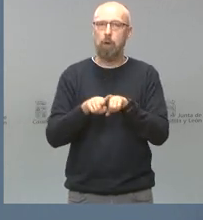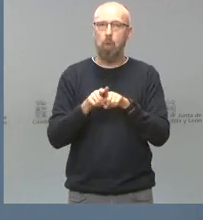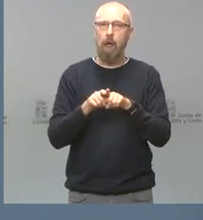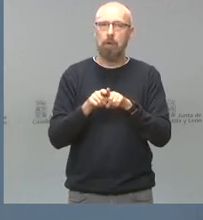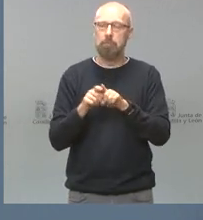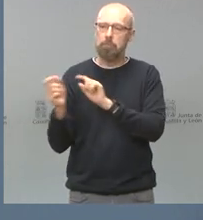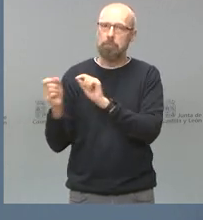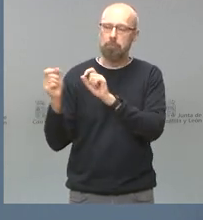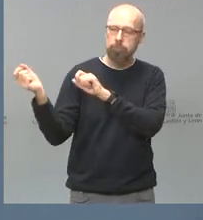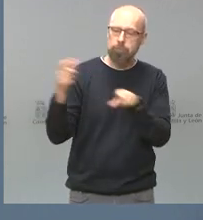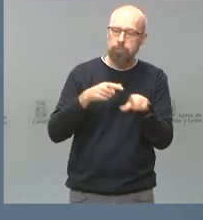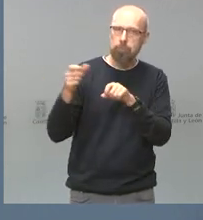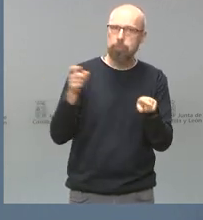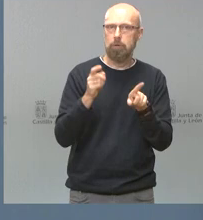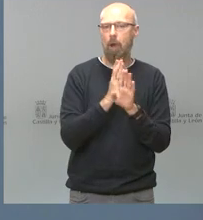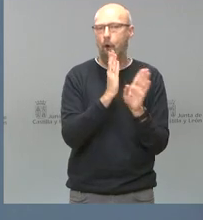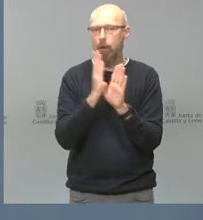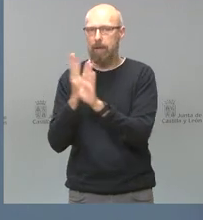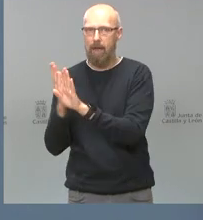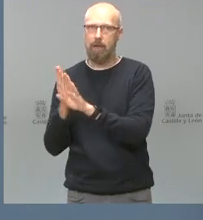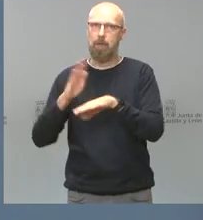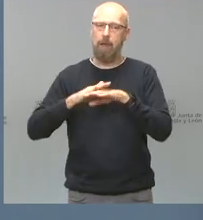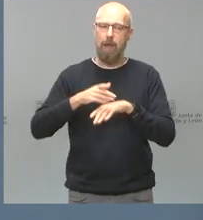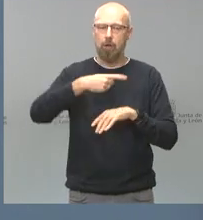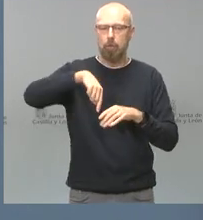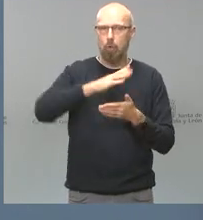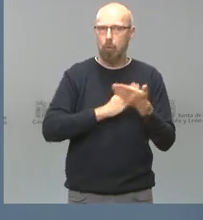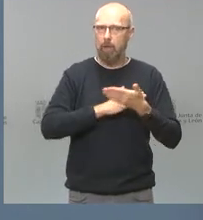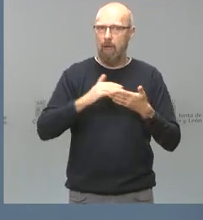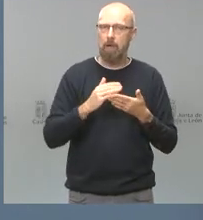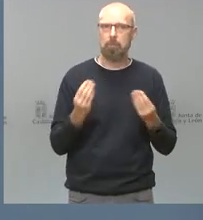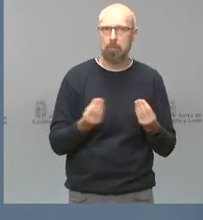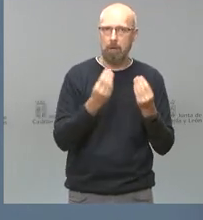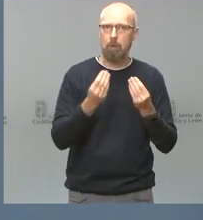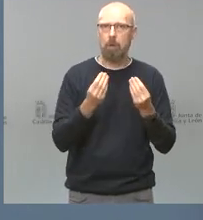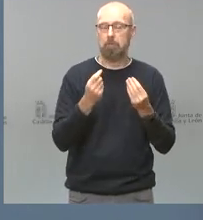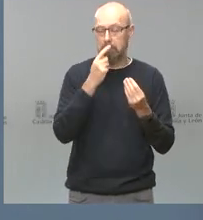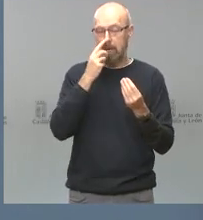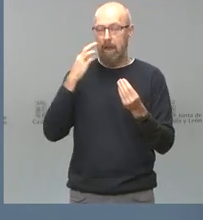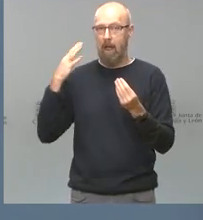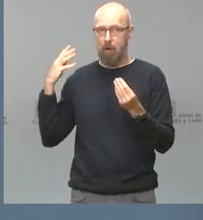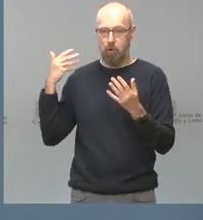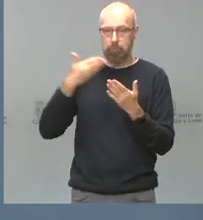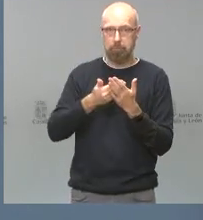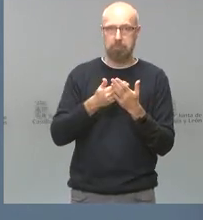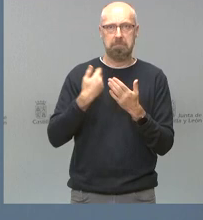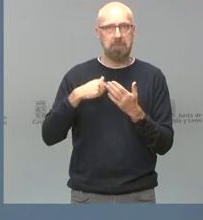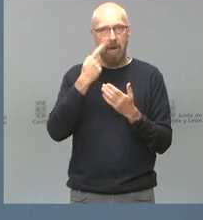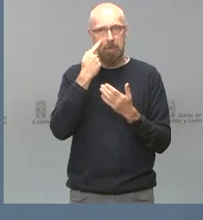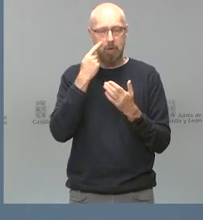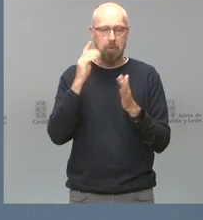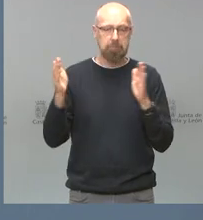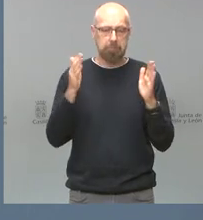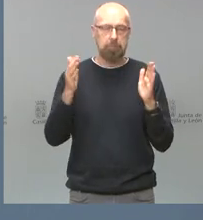que nos permita crecer como comunidad autónoma. En los últimos años y también en este periodo estamos viendo que el saldo migratorio es positivo.